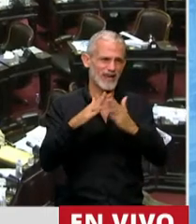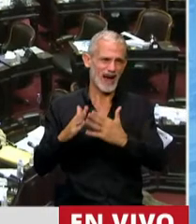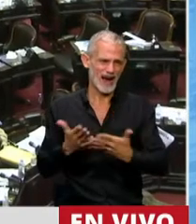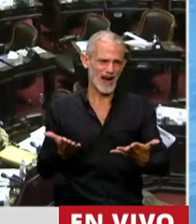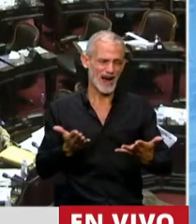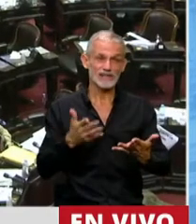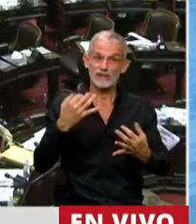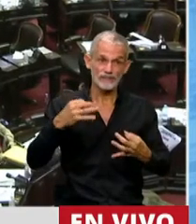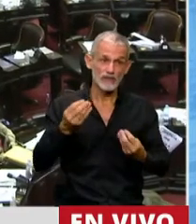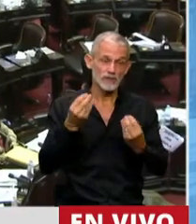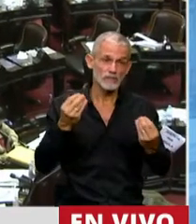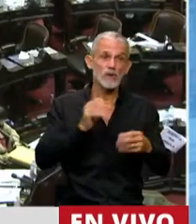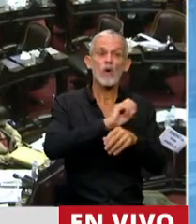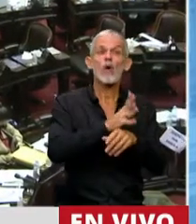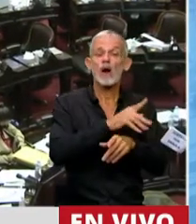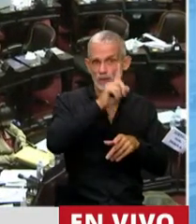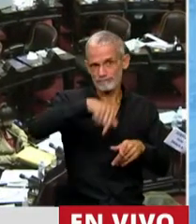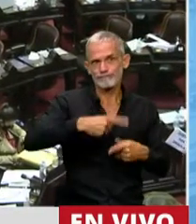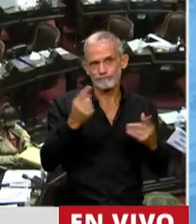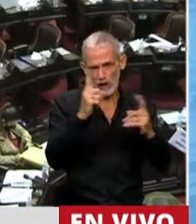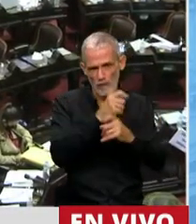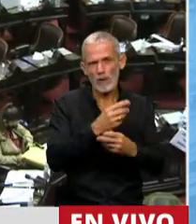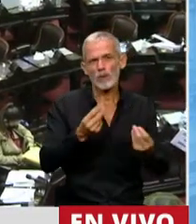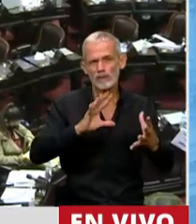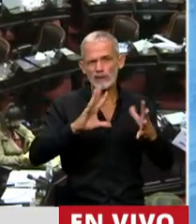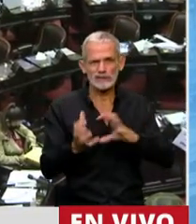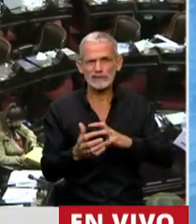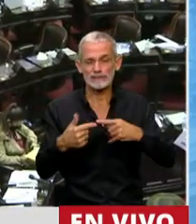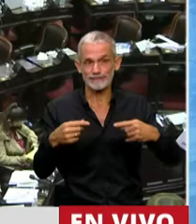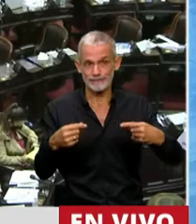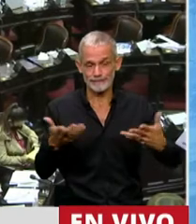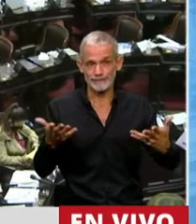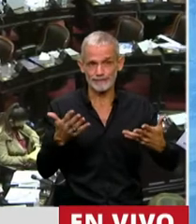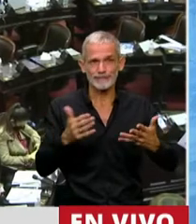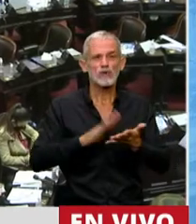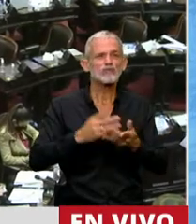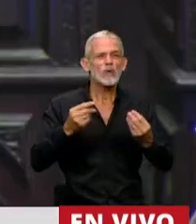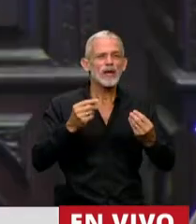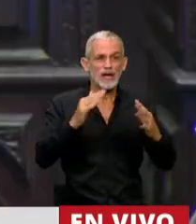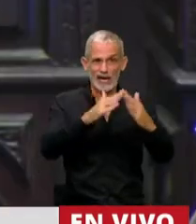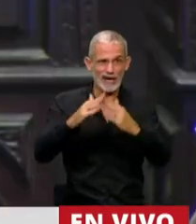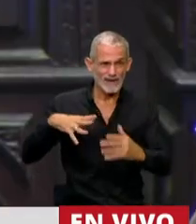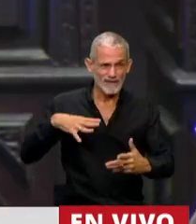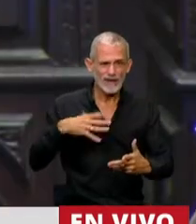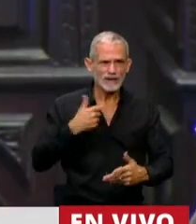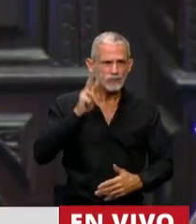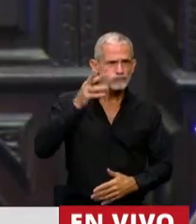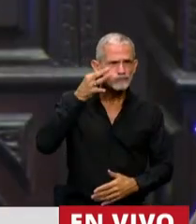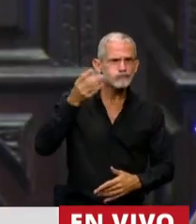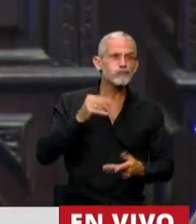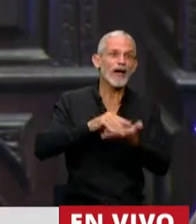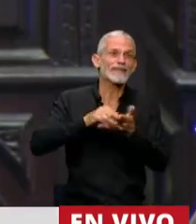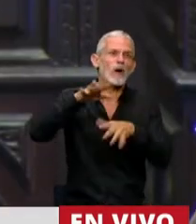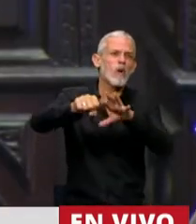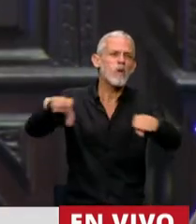las consecuencias de la pandemia. Las consecuencias de la pandemia ante este tema del déficit habitacional lo vimos en la toma de los